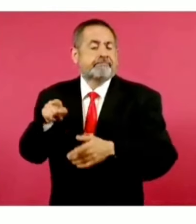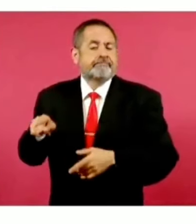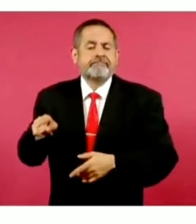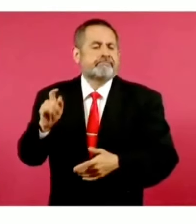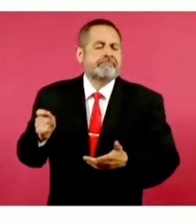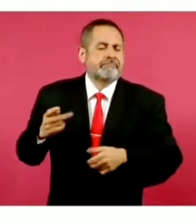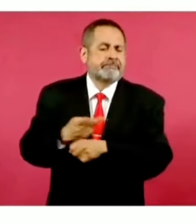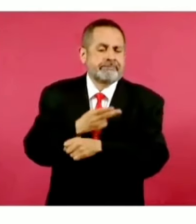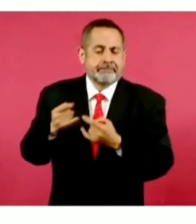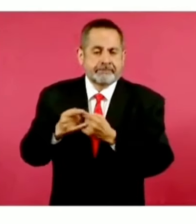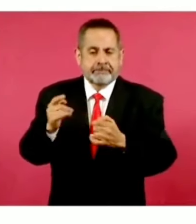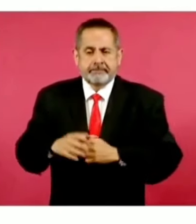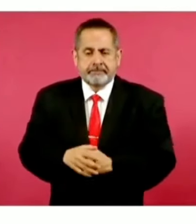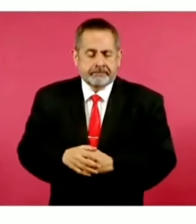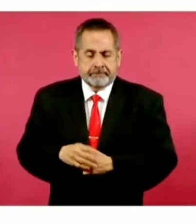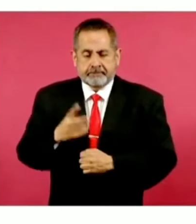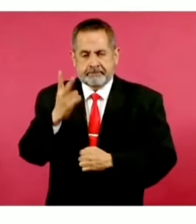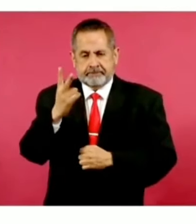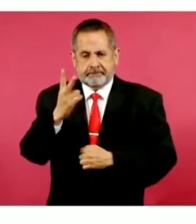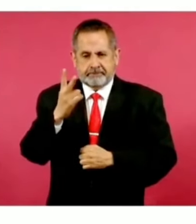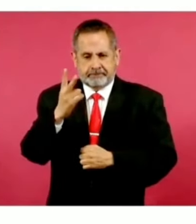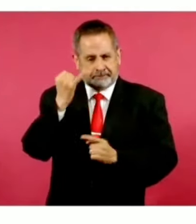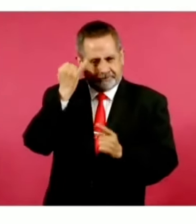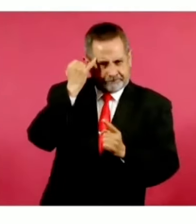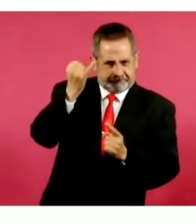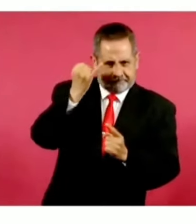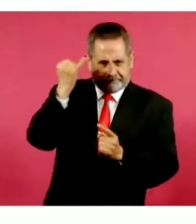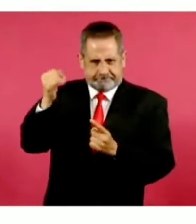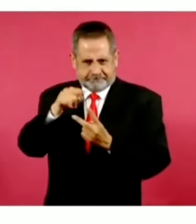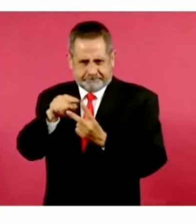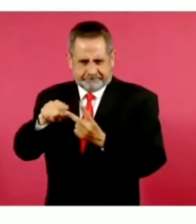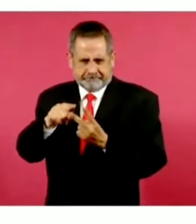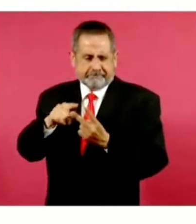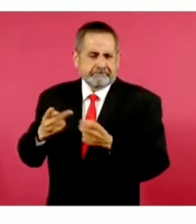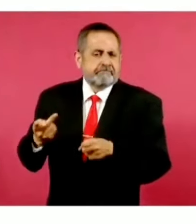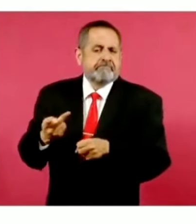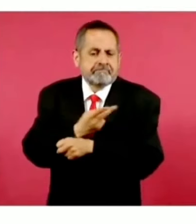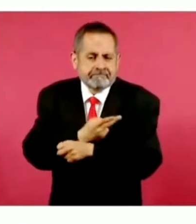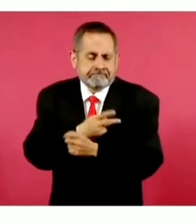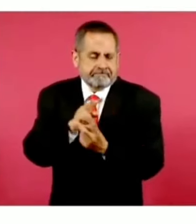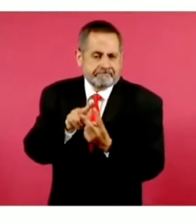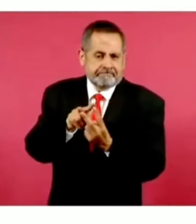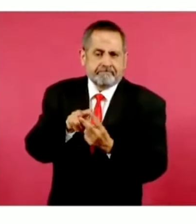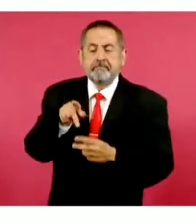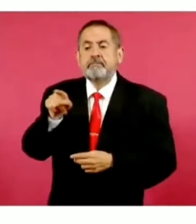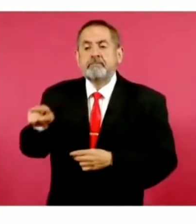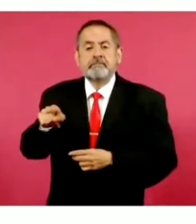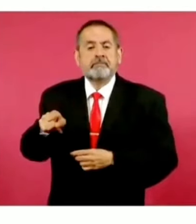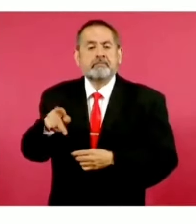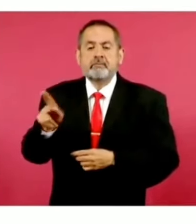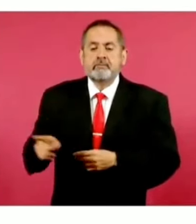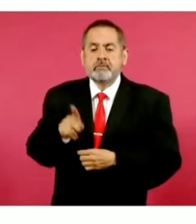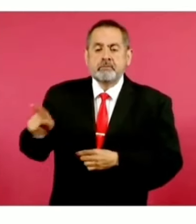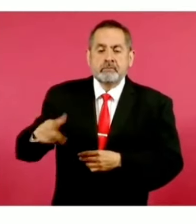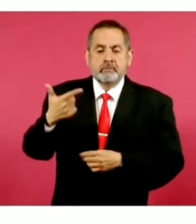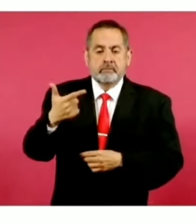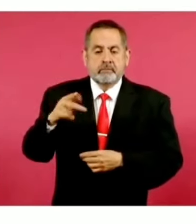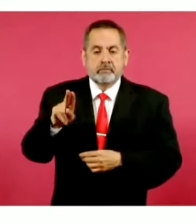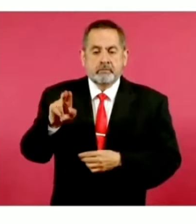hay dos versiones, una de que en Guelatao, en el pueblo del